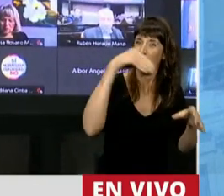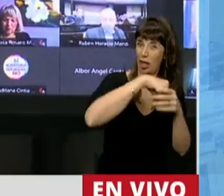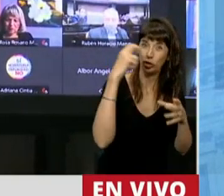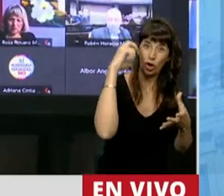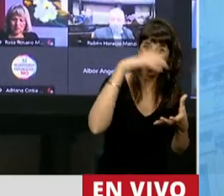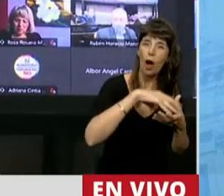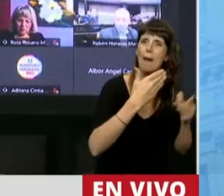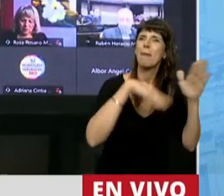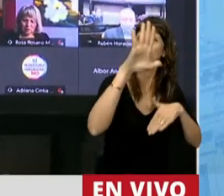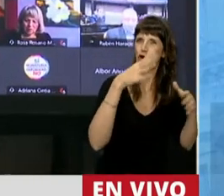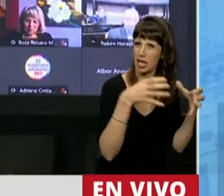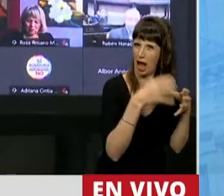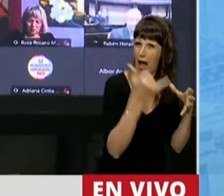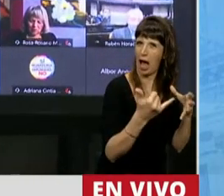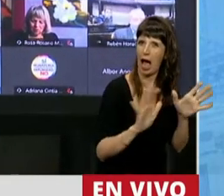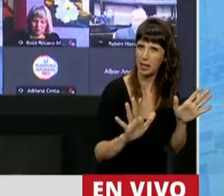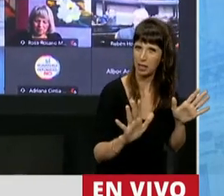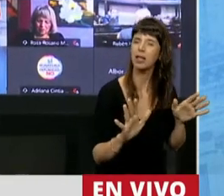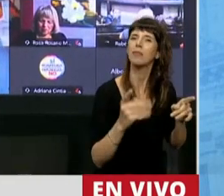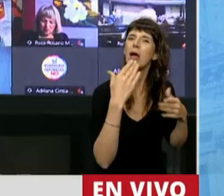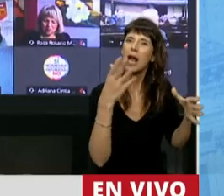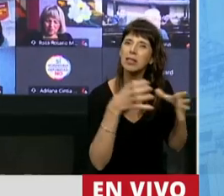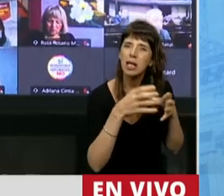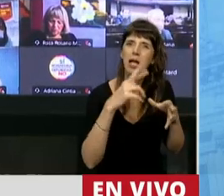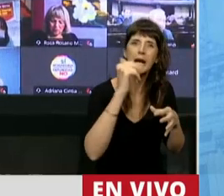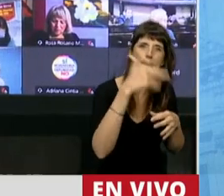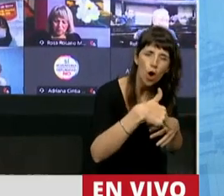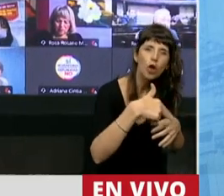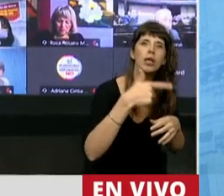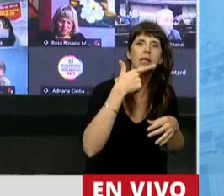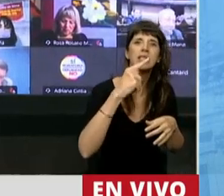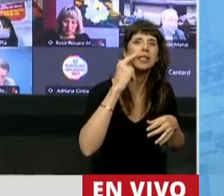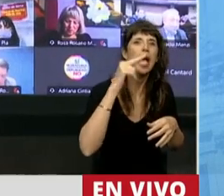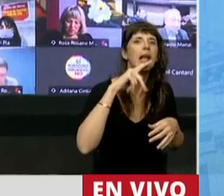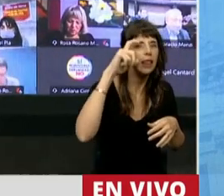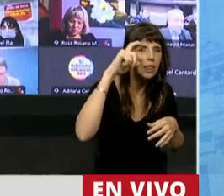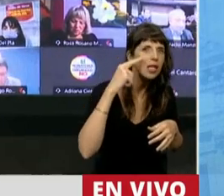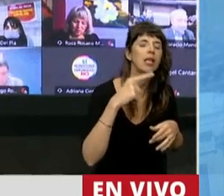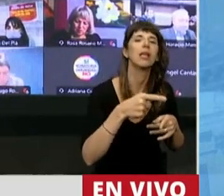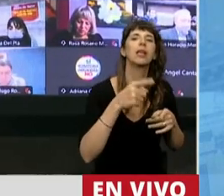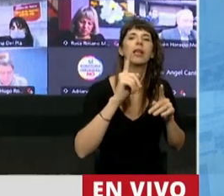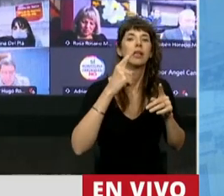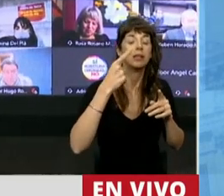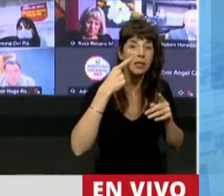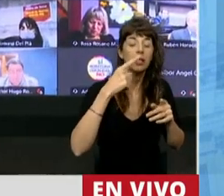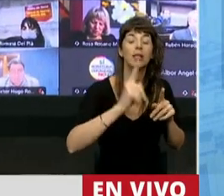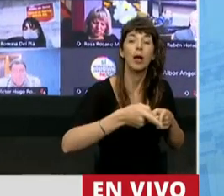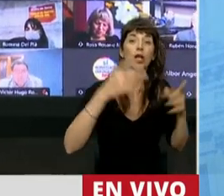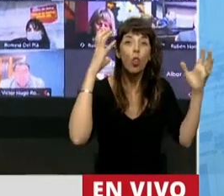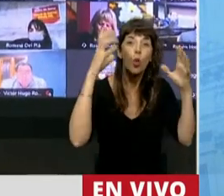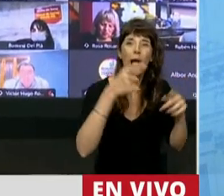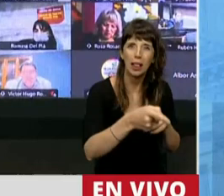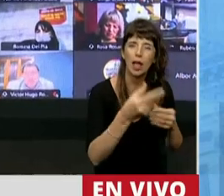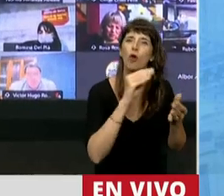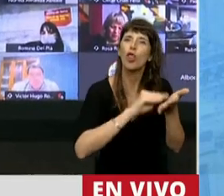Cámara de Diputados. Con el bloque de Ramón, con el bloque de Chareti, con el bloque de Dualde, porque los diputados son de Dualde,